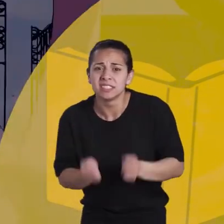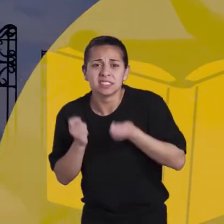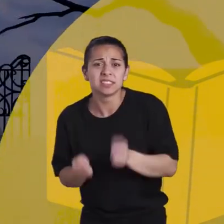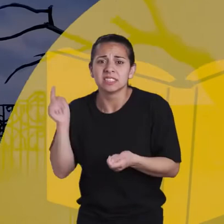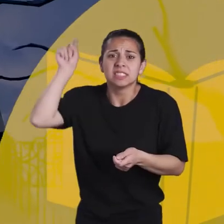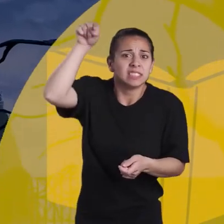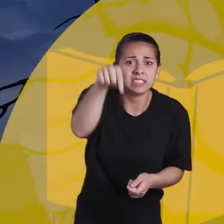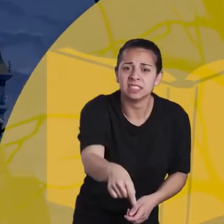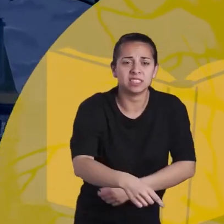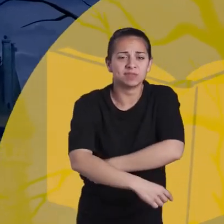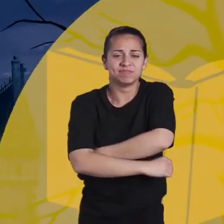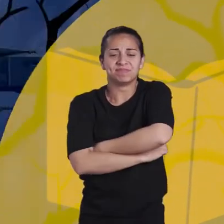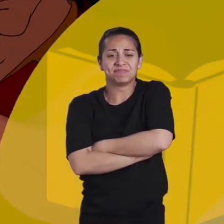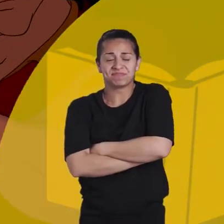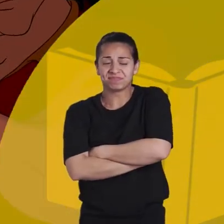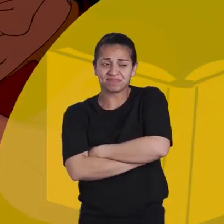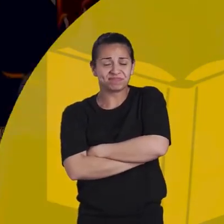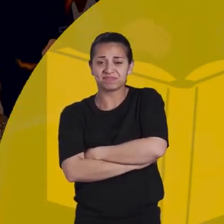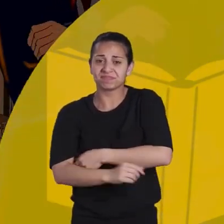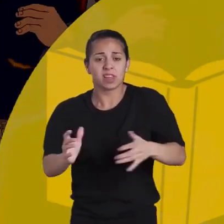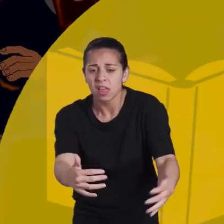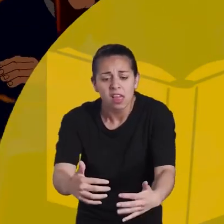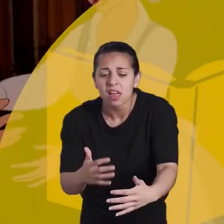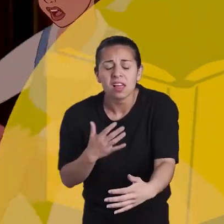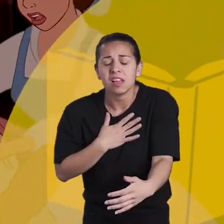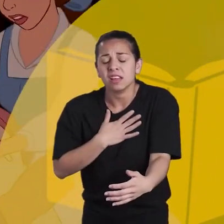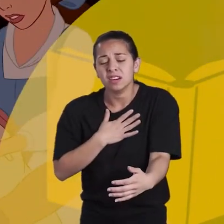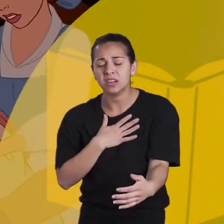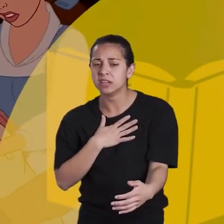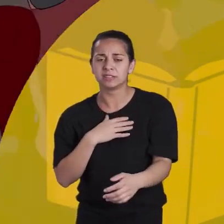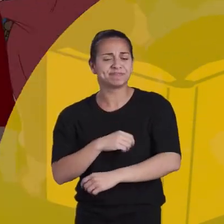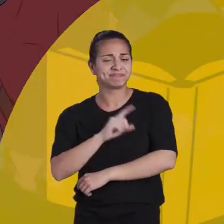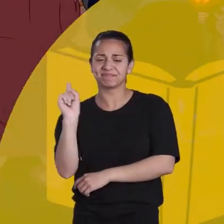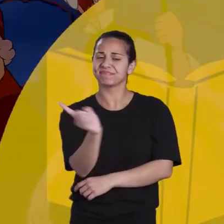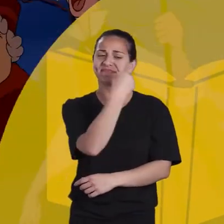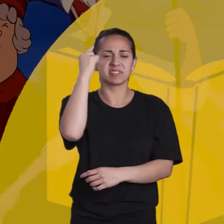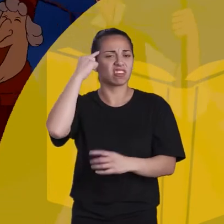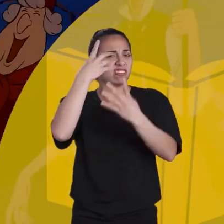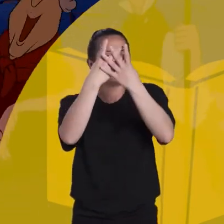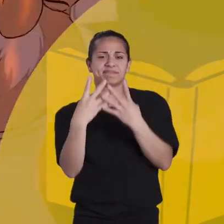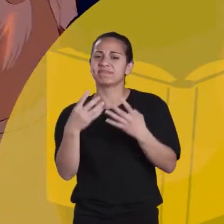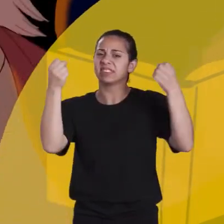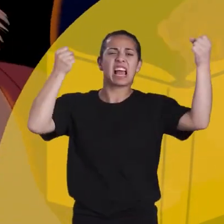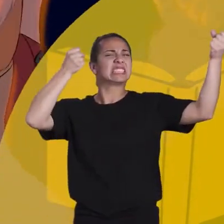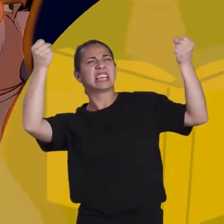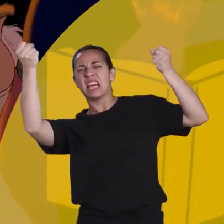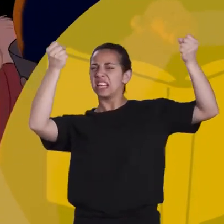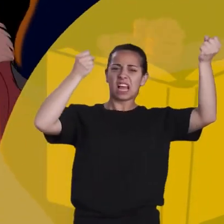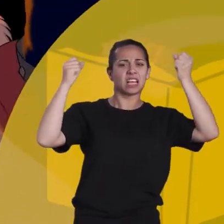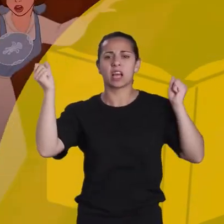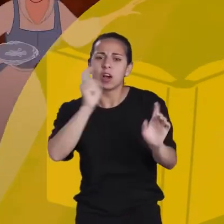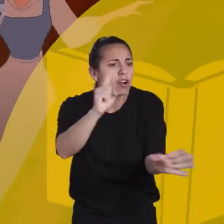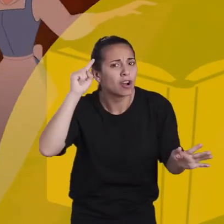sale en busca de su padre. Gastón no le cree a Maurice cuando habla de la bestia y decide encerrarlo por loco. ¡Entendé!